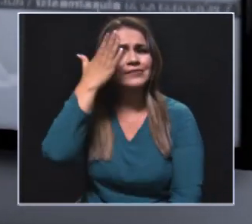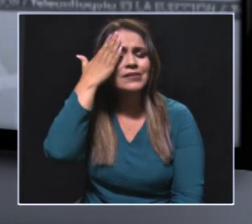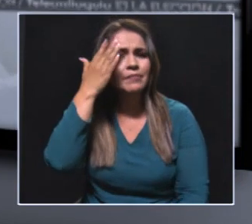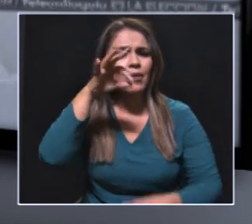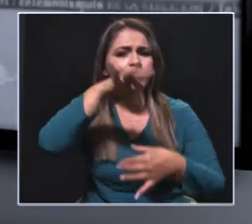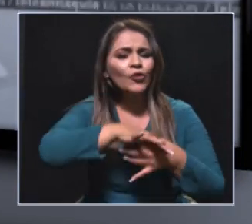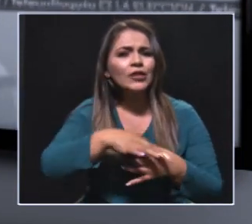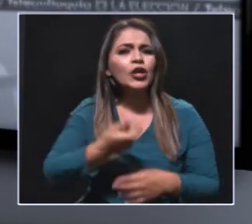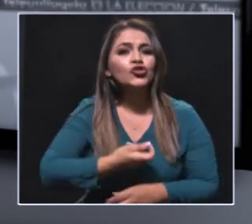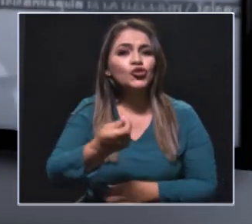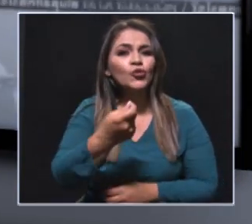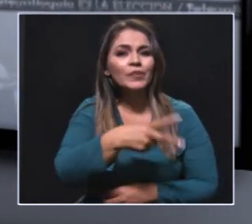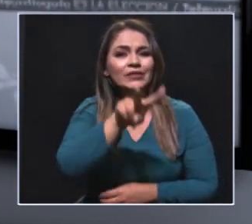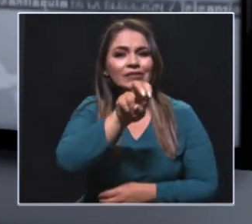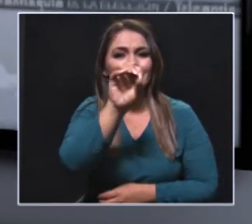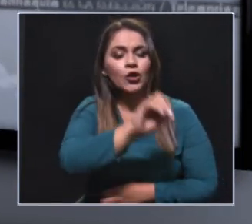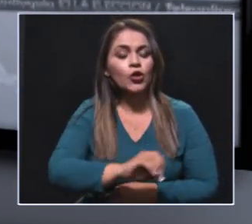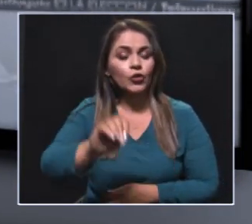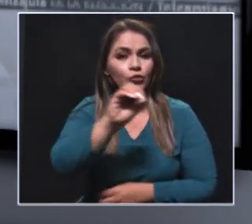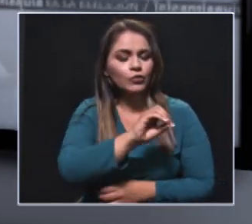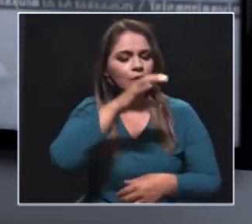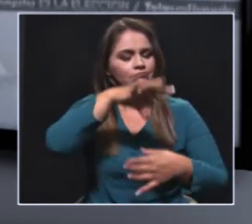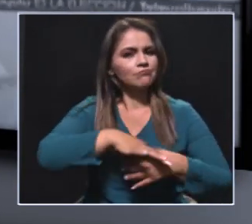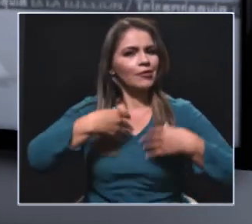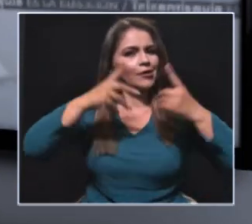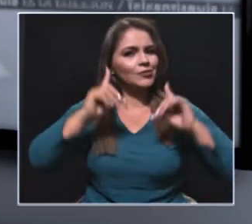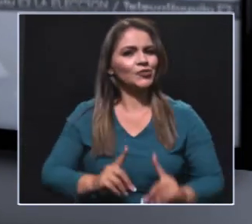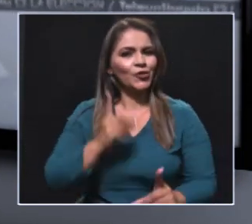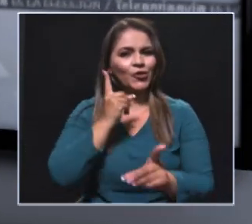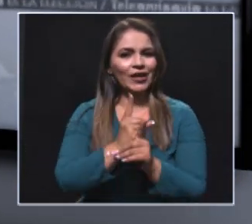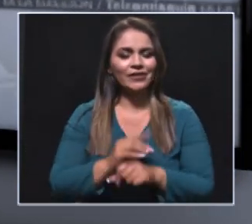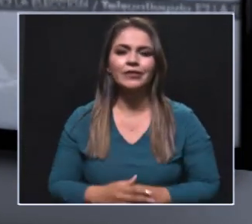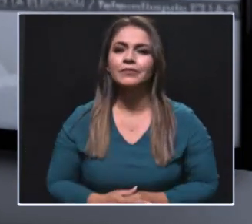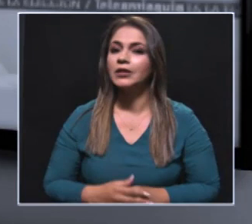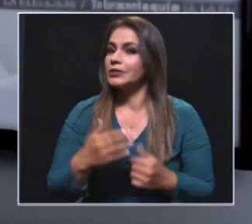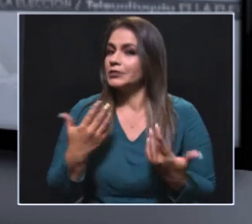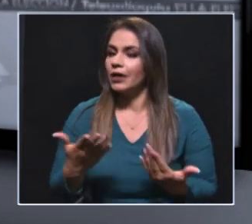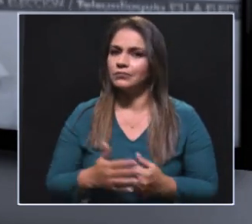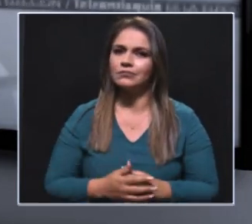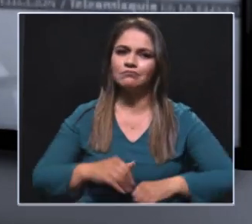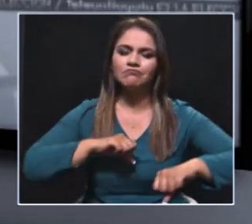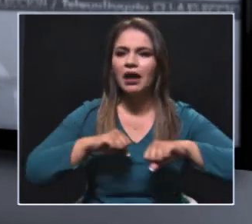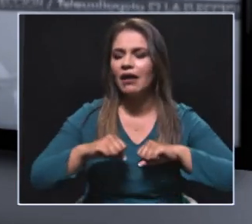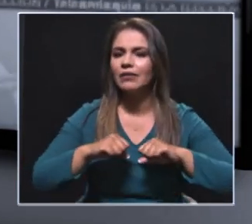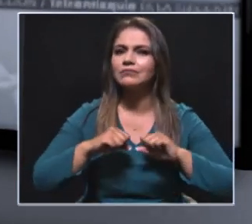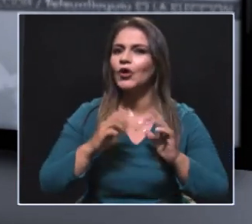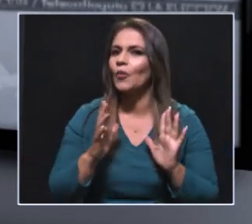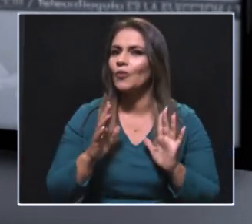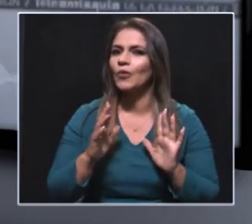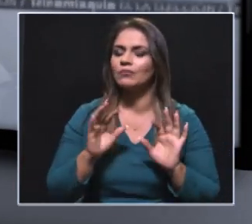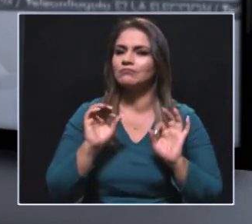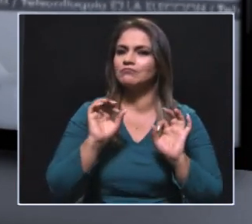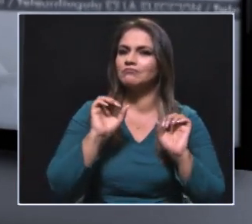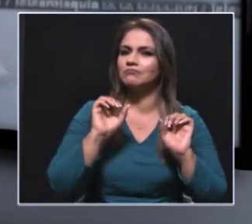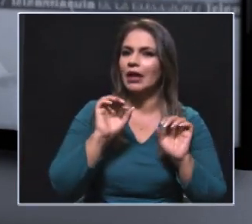ciudadano para que elija, para que en octubre tome la mejor decisión y haga uso de ese ejercicio ciudadano que es poder